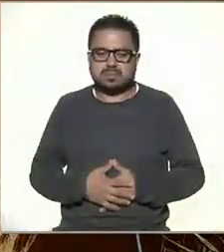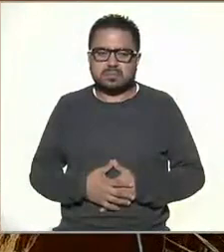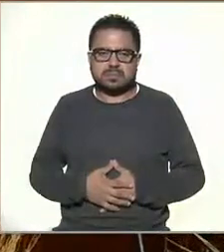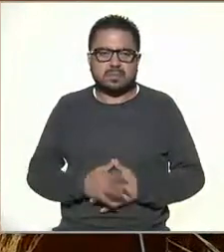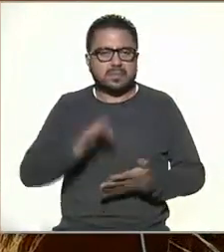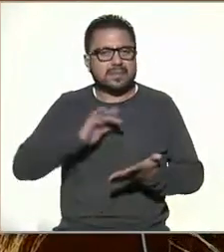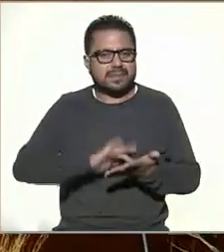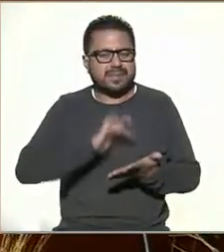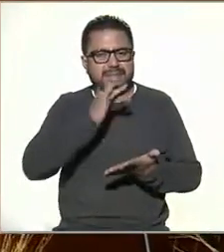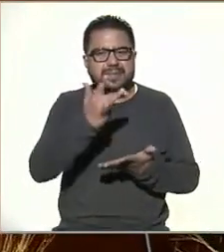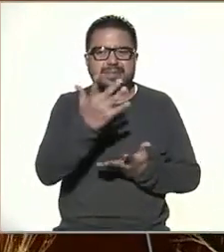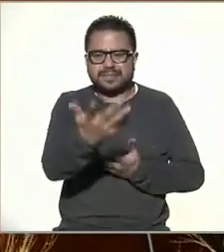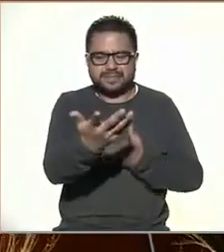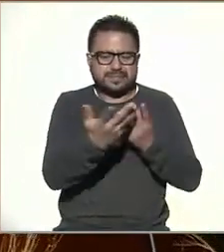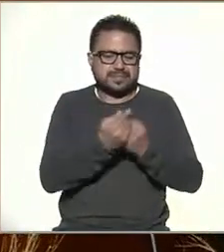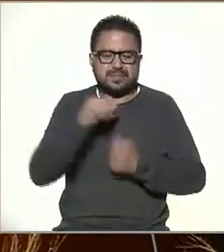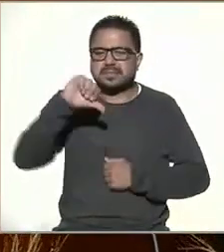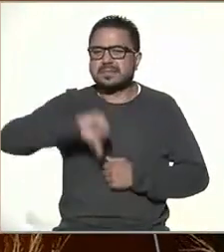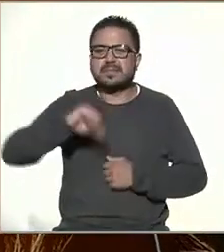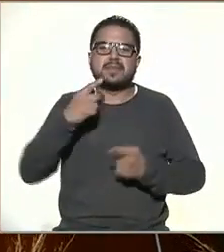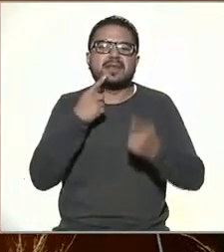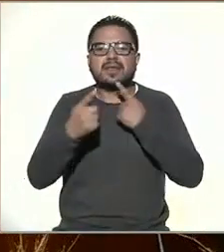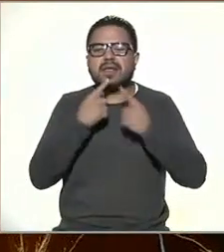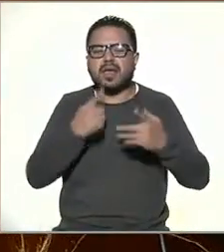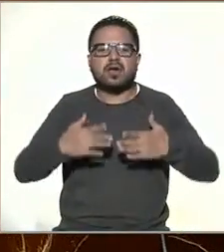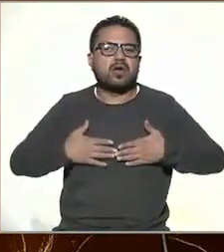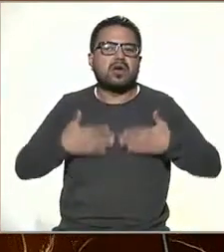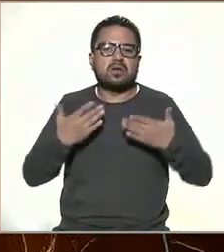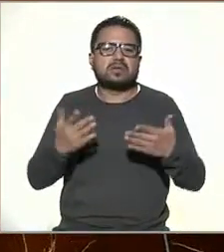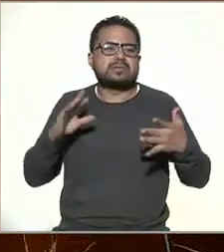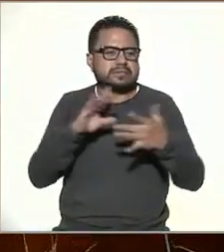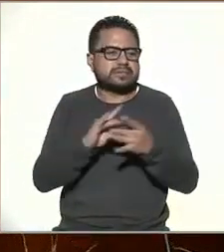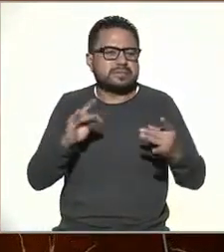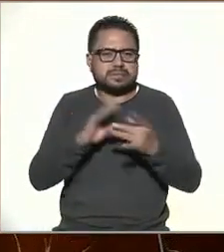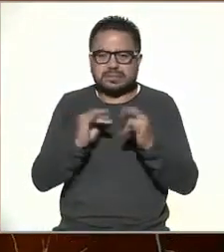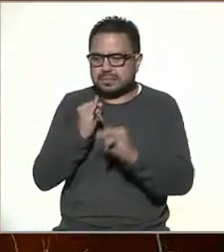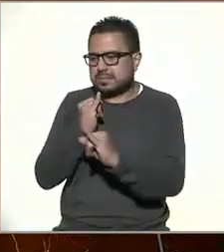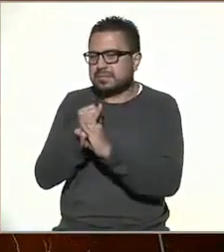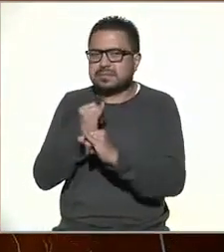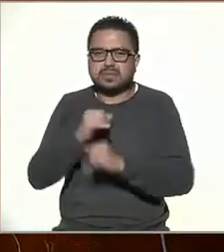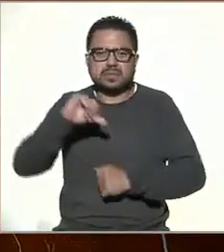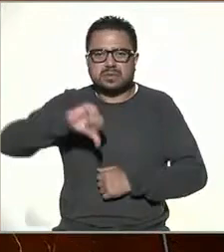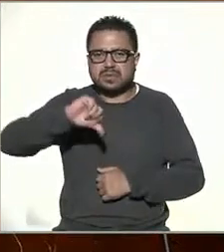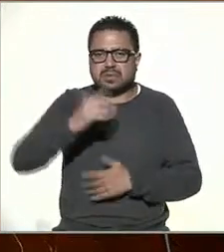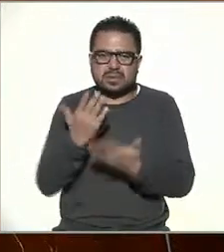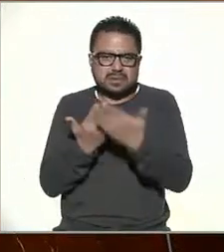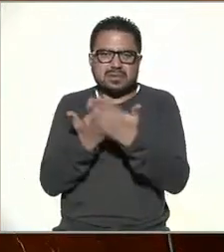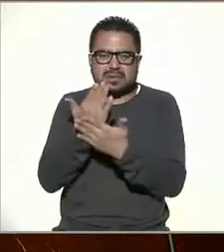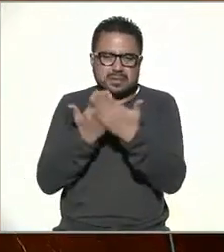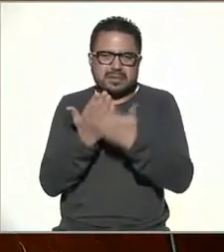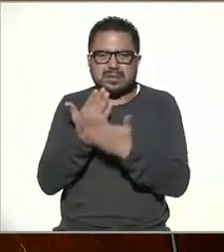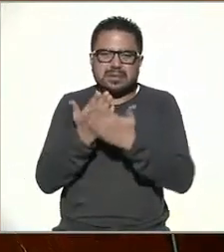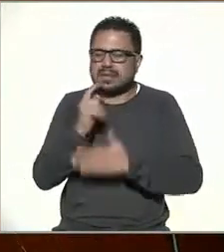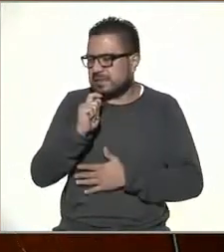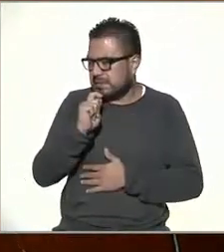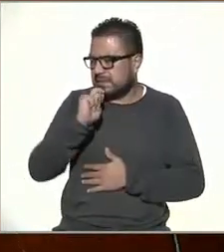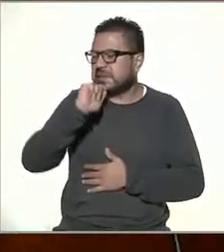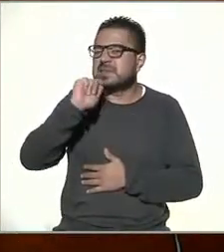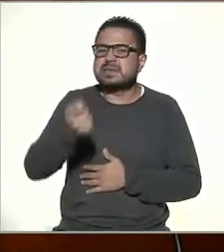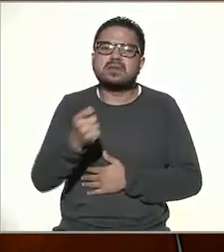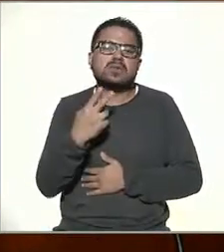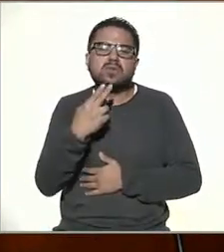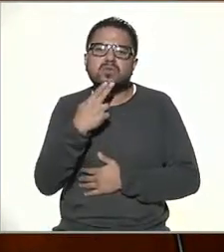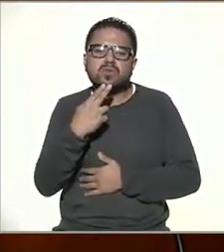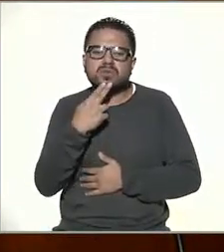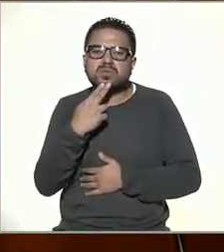Gracias por continuar con nosotros en Diálogos en Confianza hablando de Internet esta mañana y lo que significa el